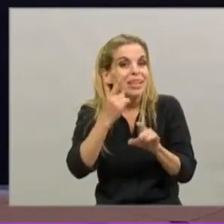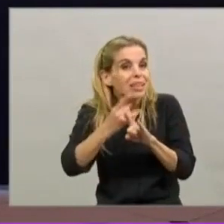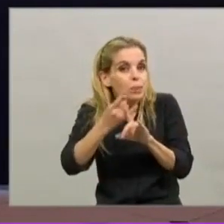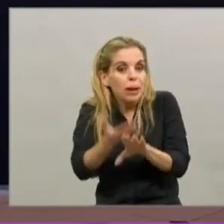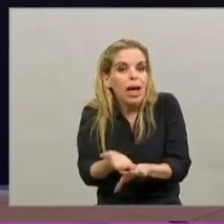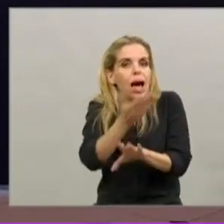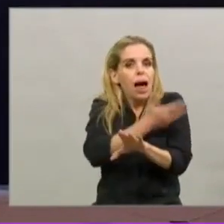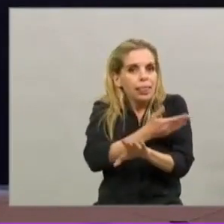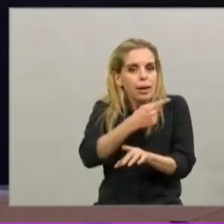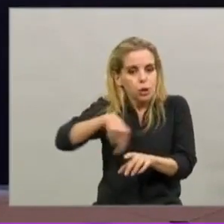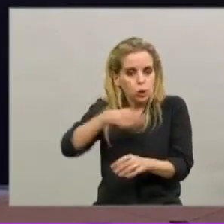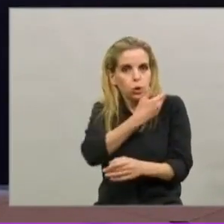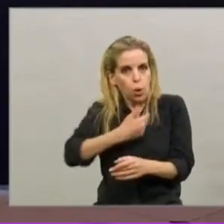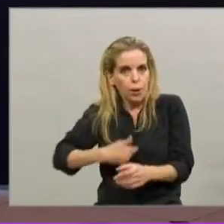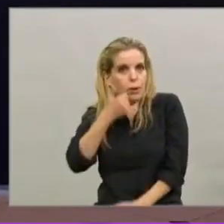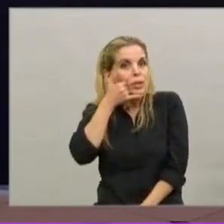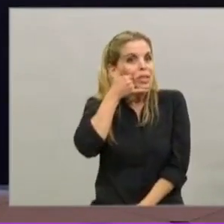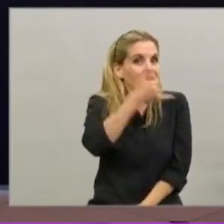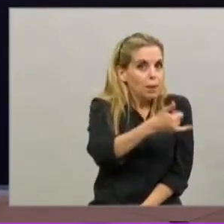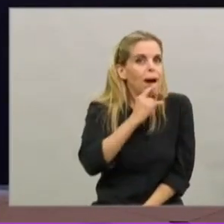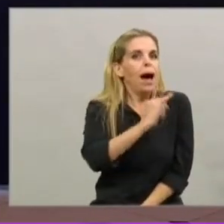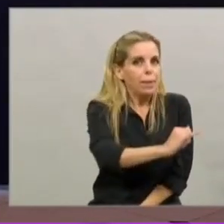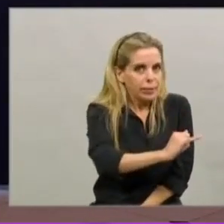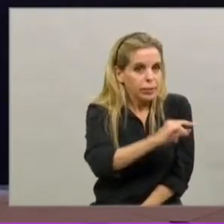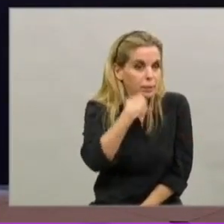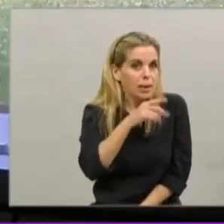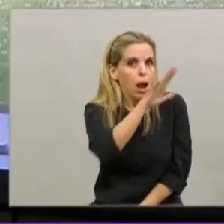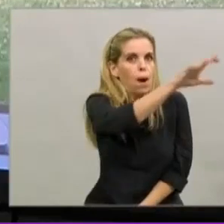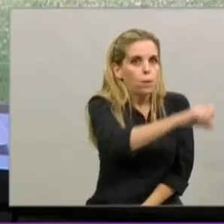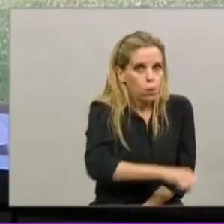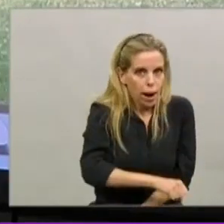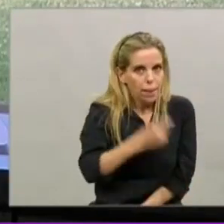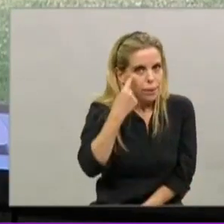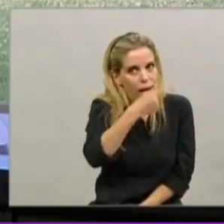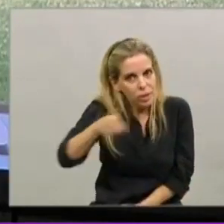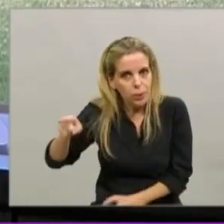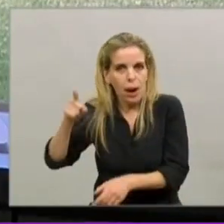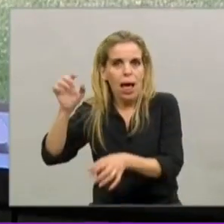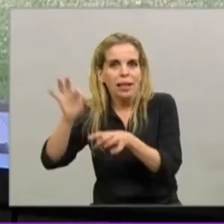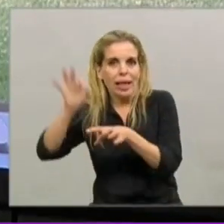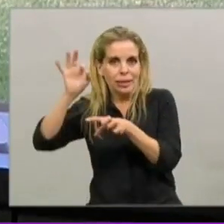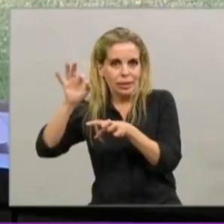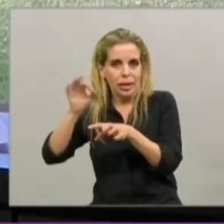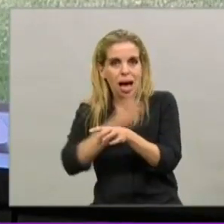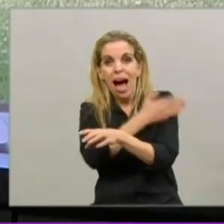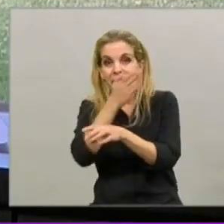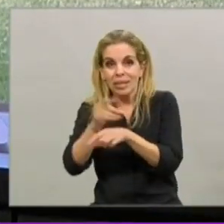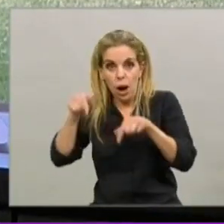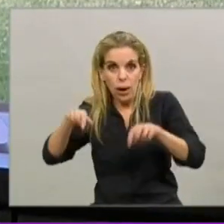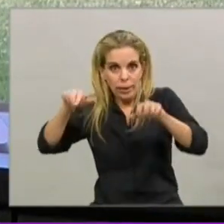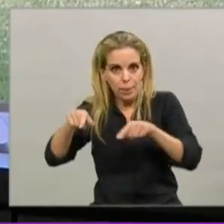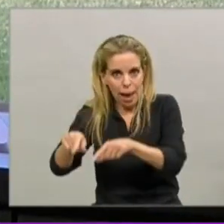por teléfono antes para avisarles que los vamos a ir a buscar para testearlos. Ya se hicieron por este sistema